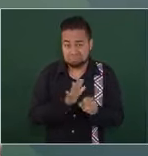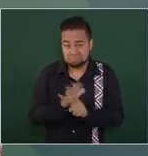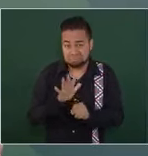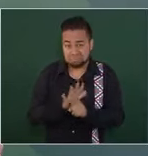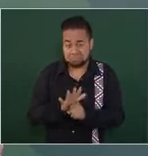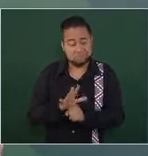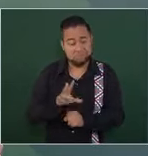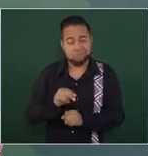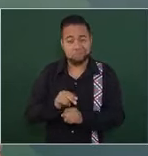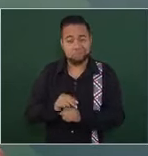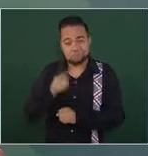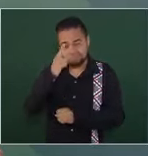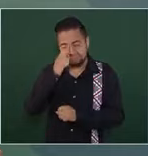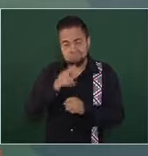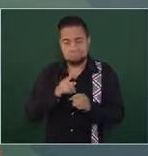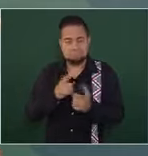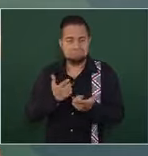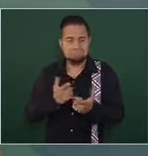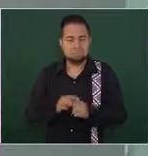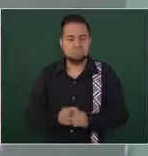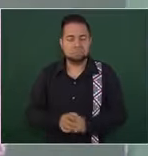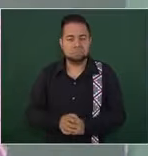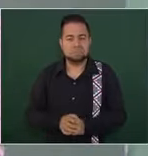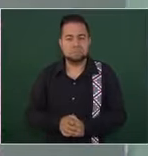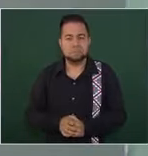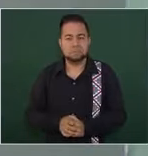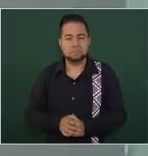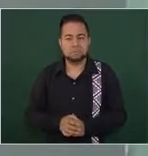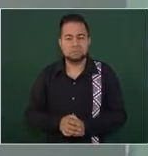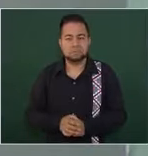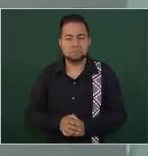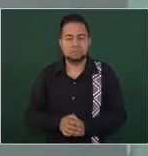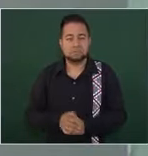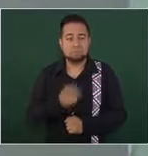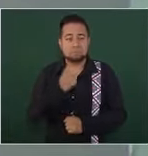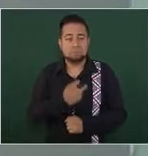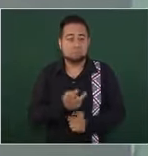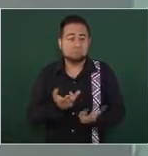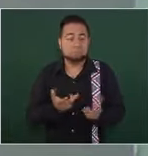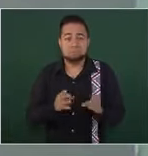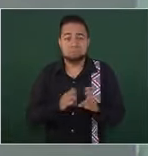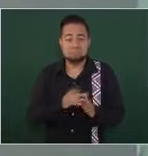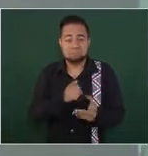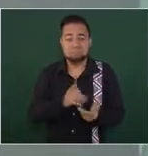para decirlo coloquialmente pues es el remedio y el trapito